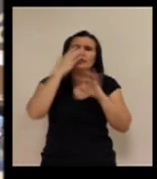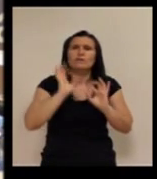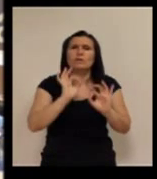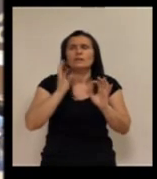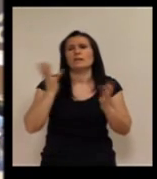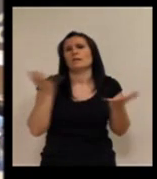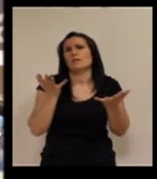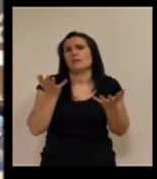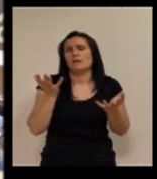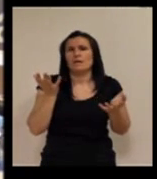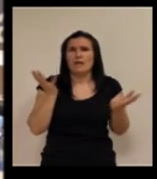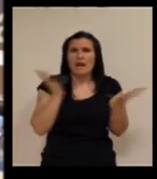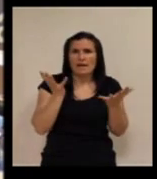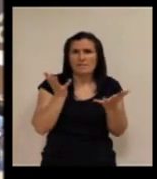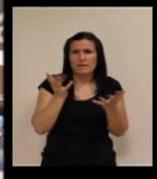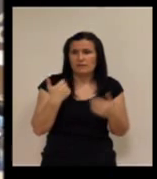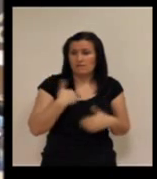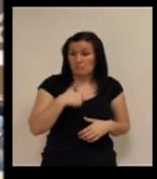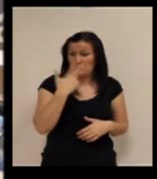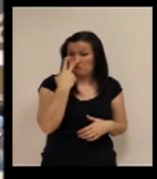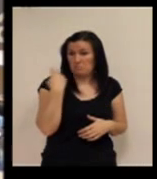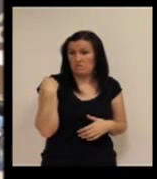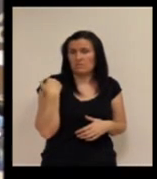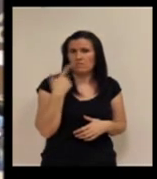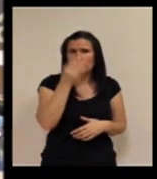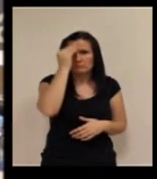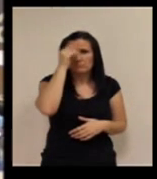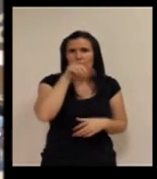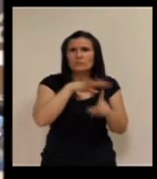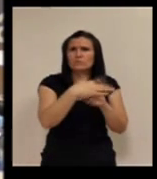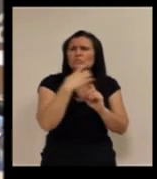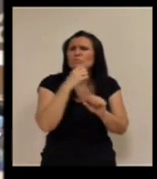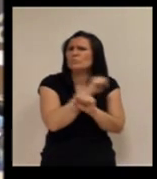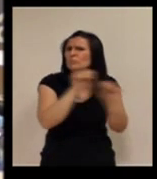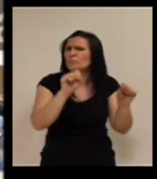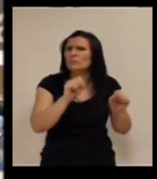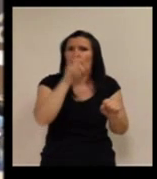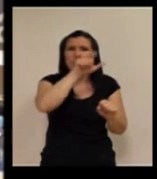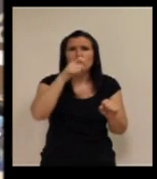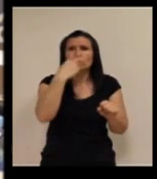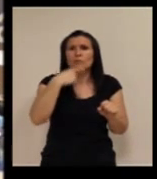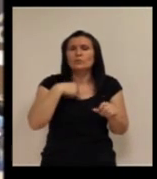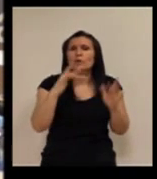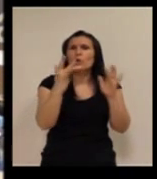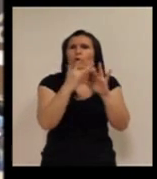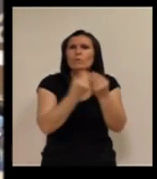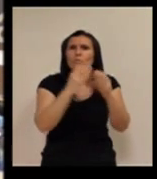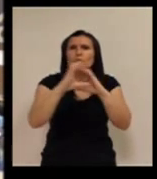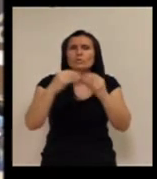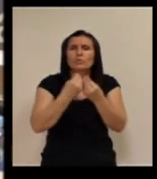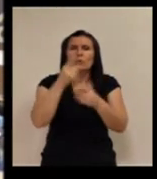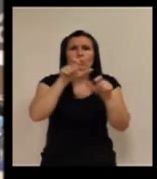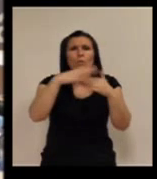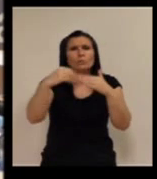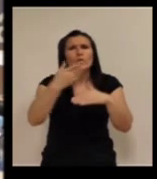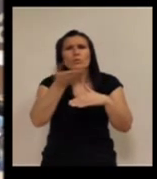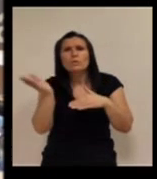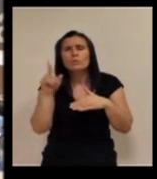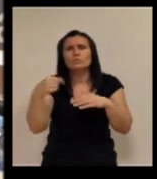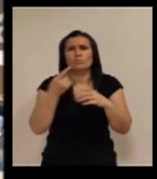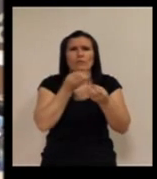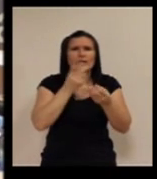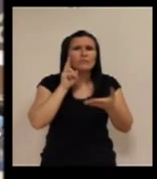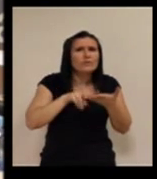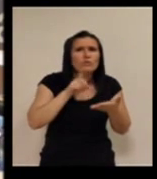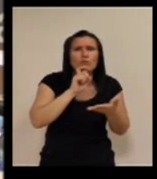nosotros hace nada, apenas dos años, pues era imposible, ¿no? Cómo se iba a comunicar con el usuario, cómo ve sus datos, cómo ve su